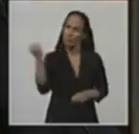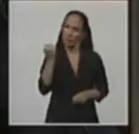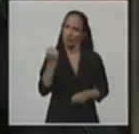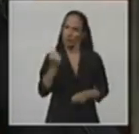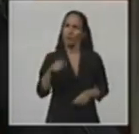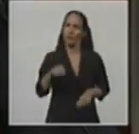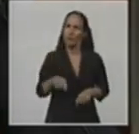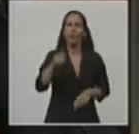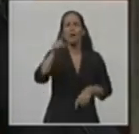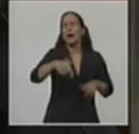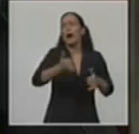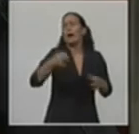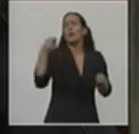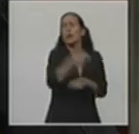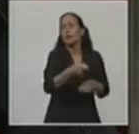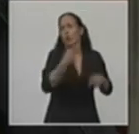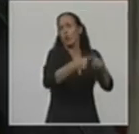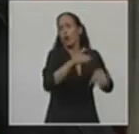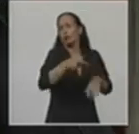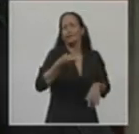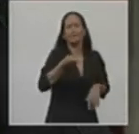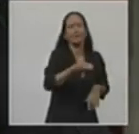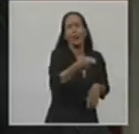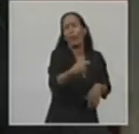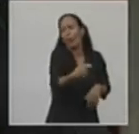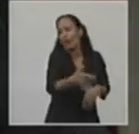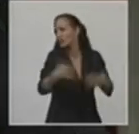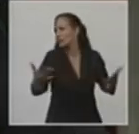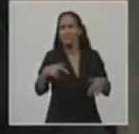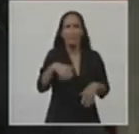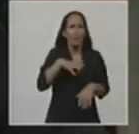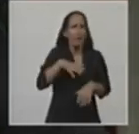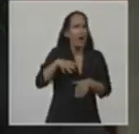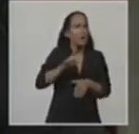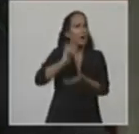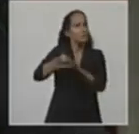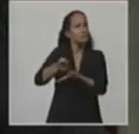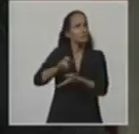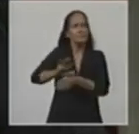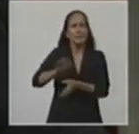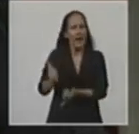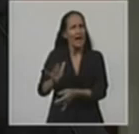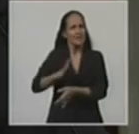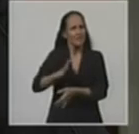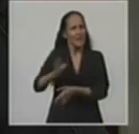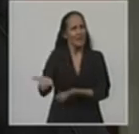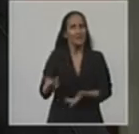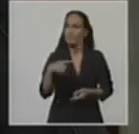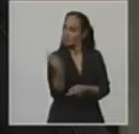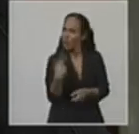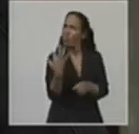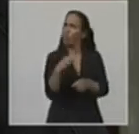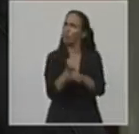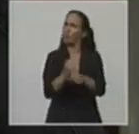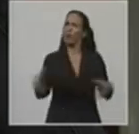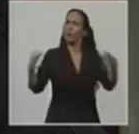cantidad de juicios previsionales marca una deuda que aún no ha sido saldada. Debemos trabajar juntos para construir el